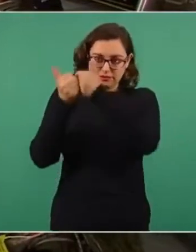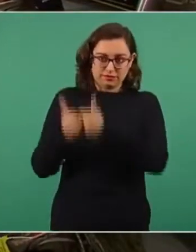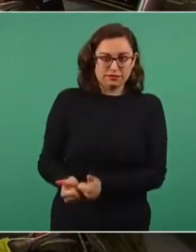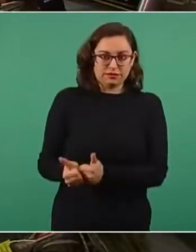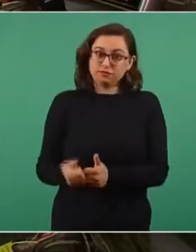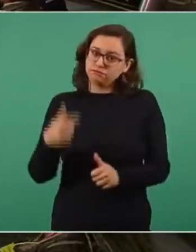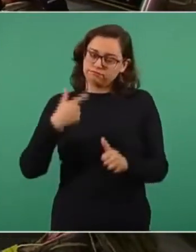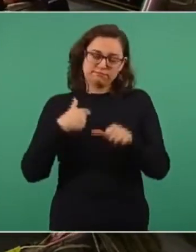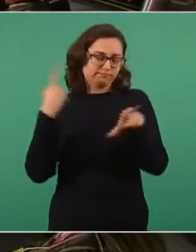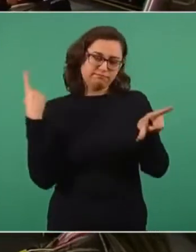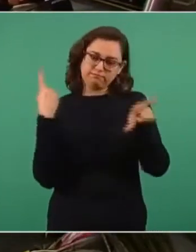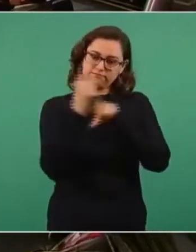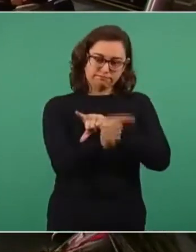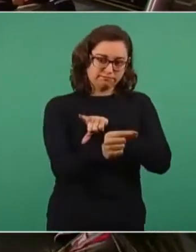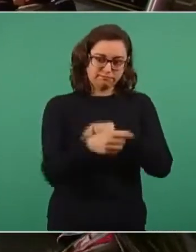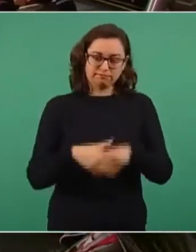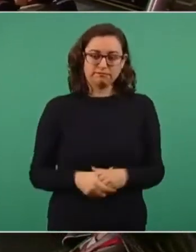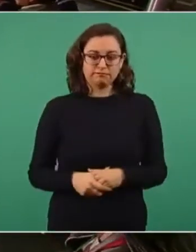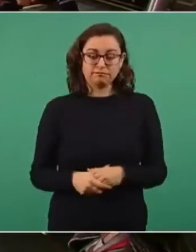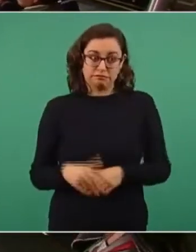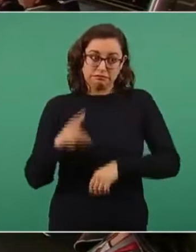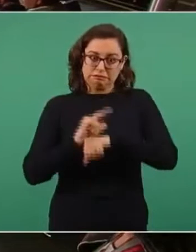al avión.